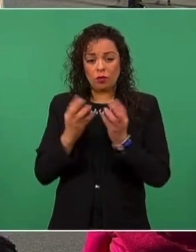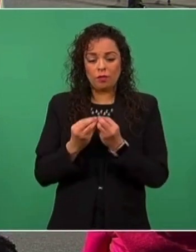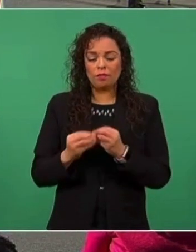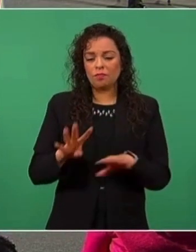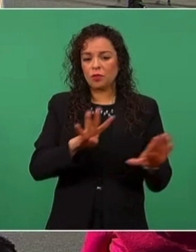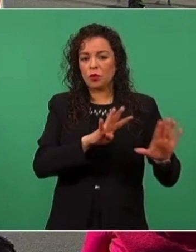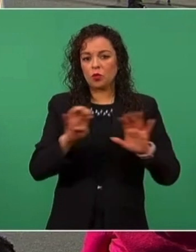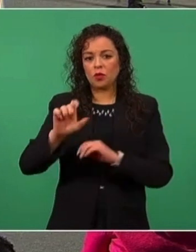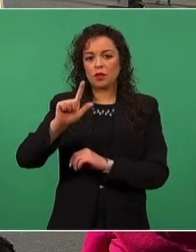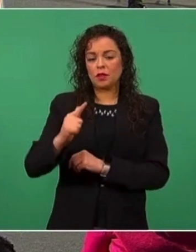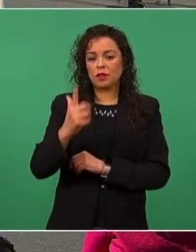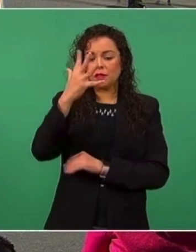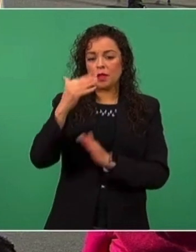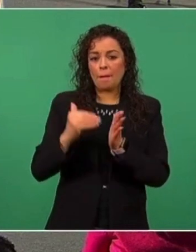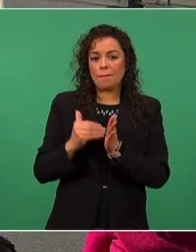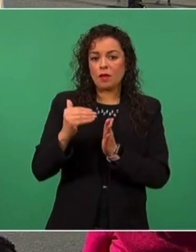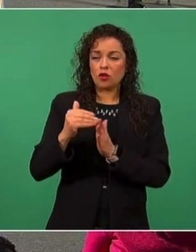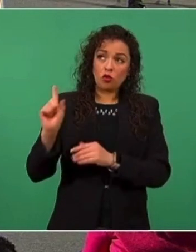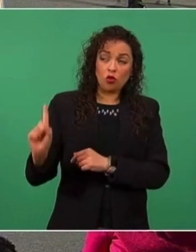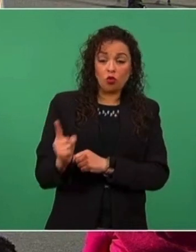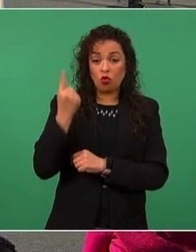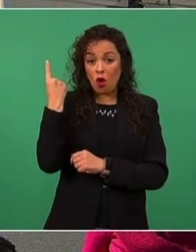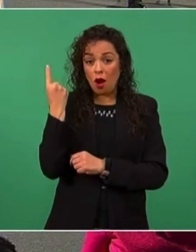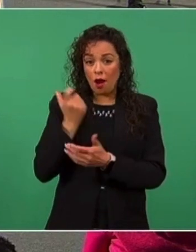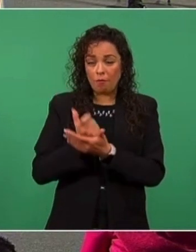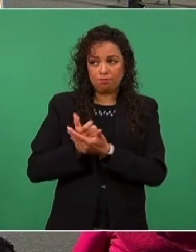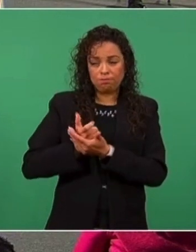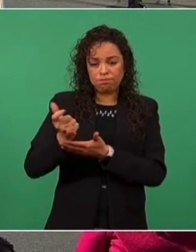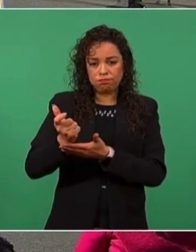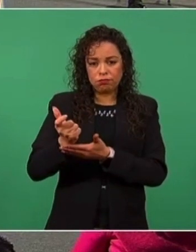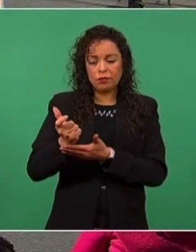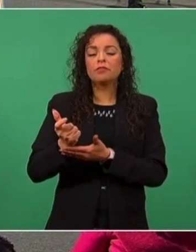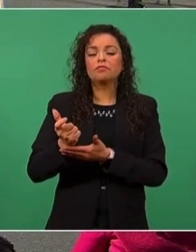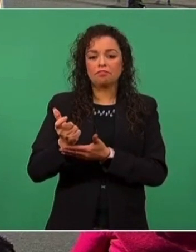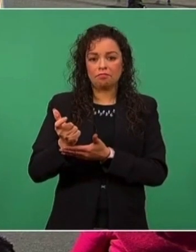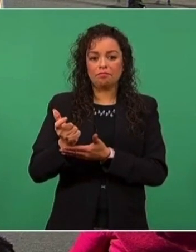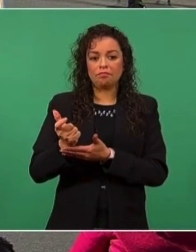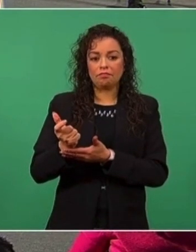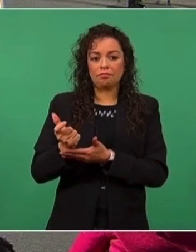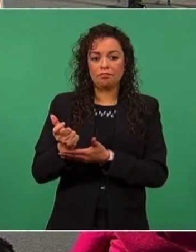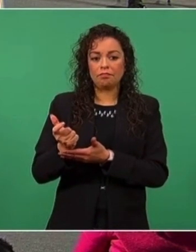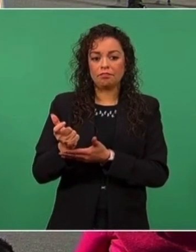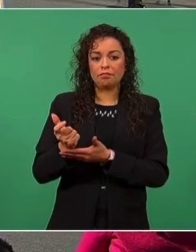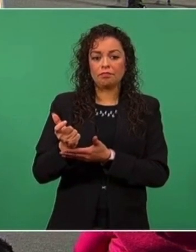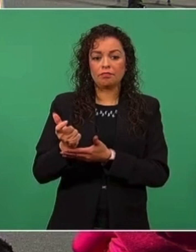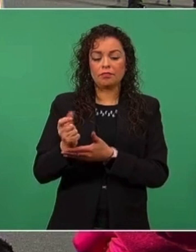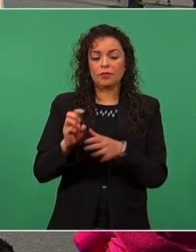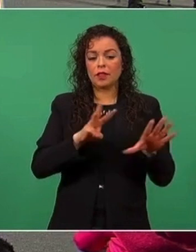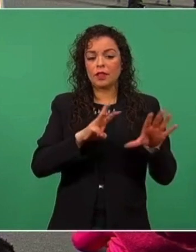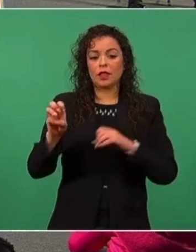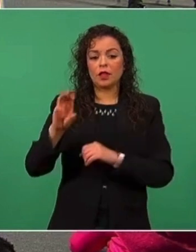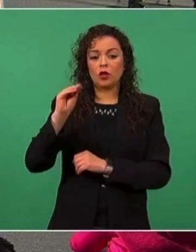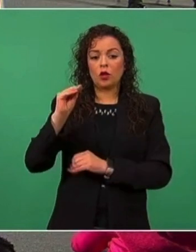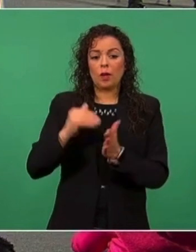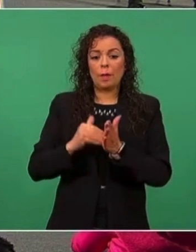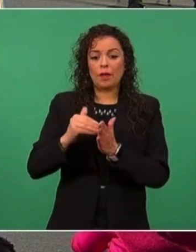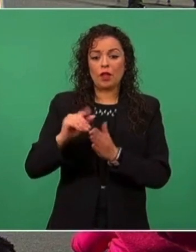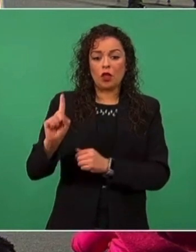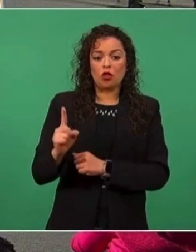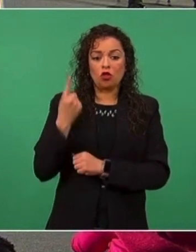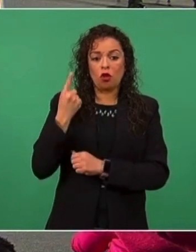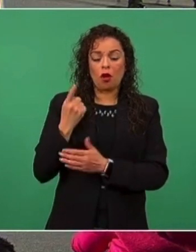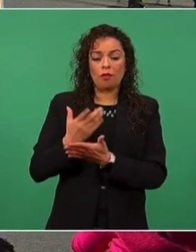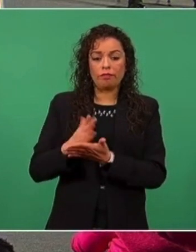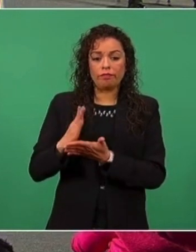475 millones de dólares y se obtuvo un financiamiento de 390 millones de dólares